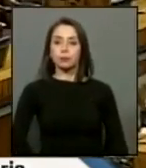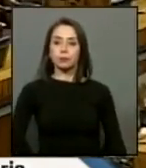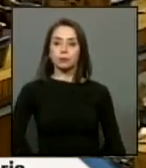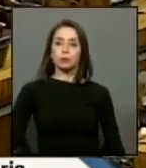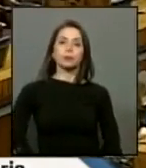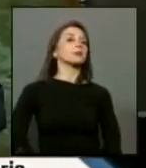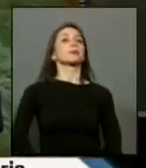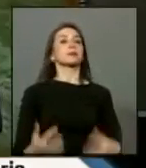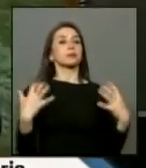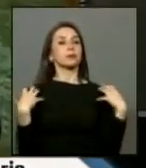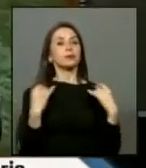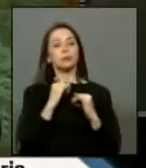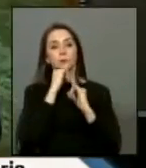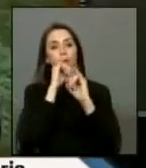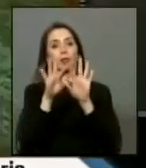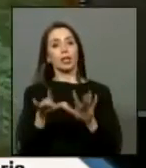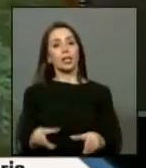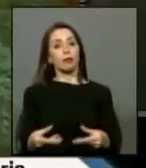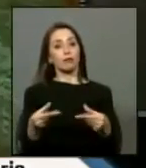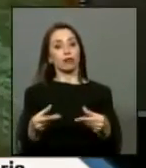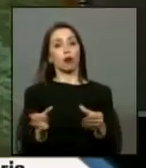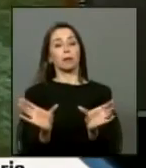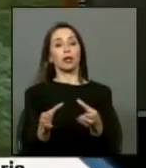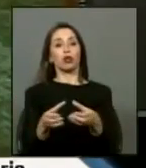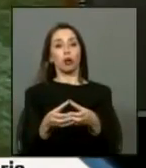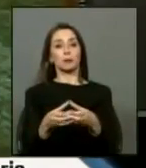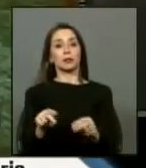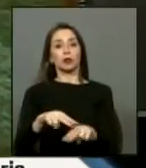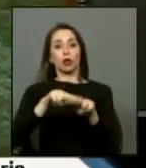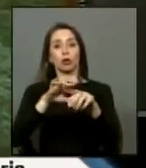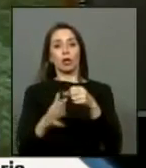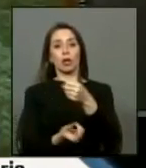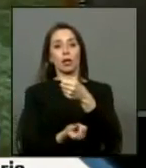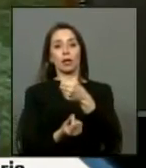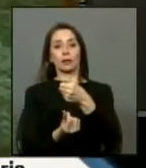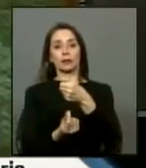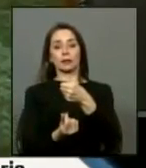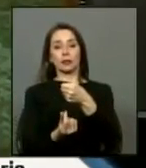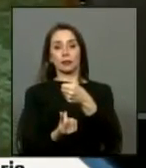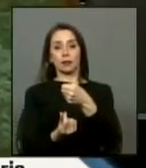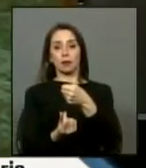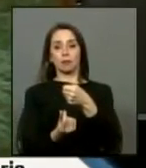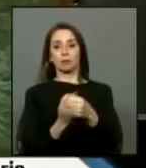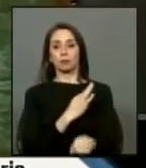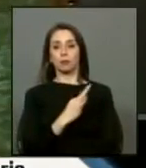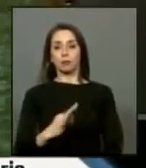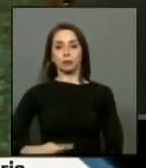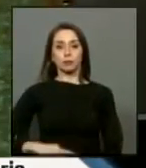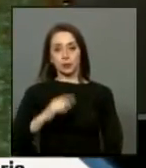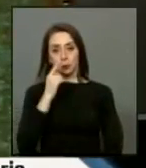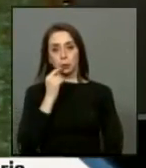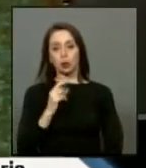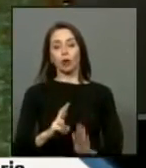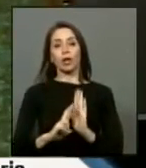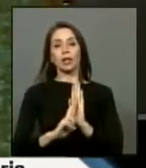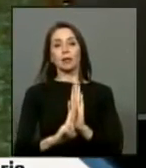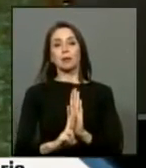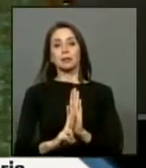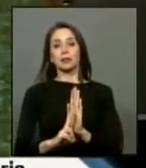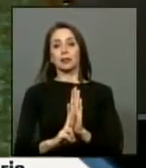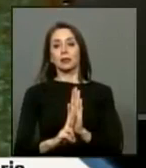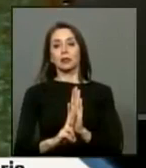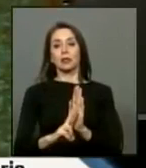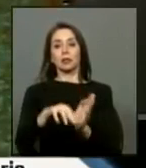Rinde el informe de la comisión de Hacienda el diputado representante de la región de